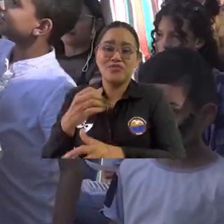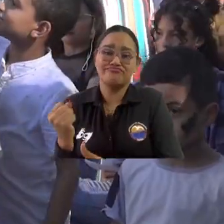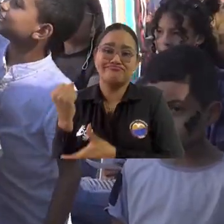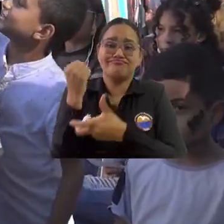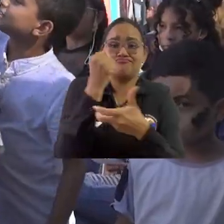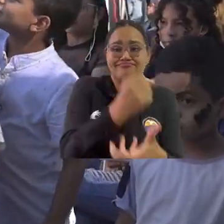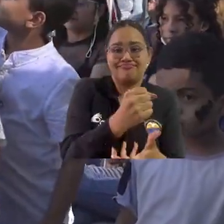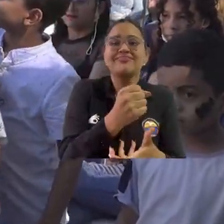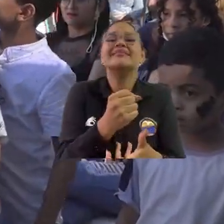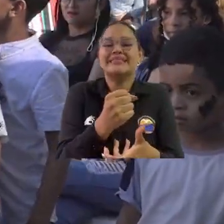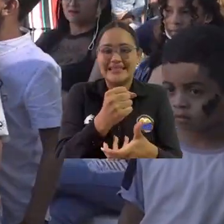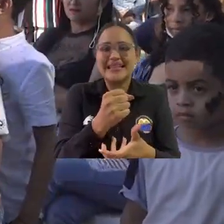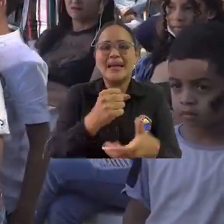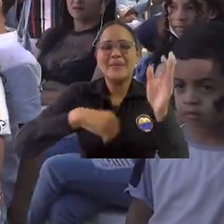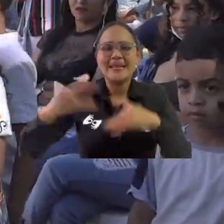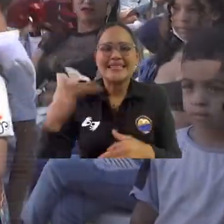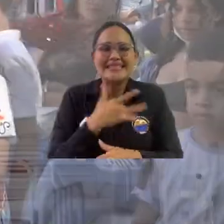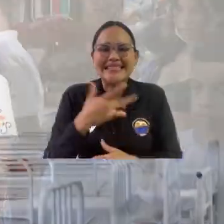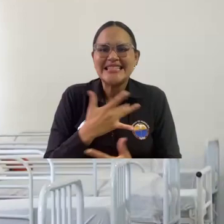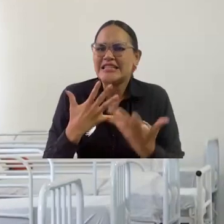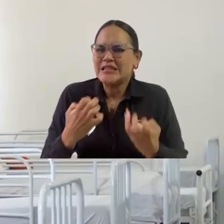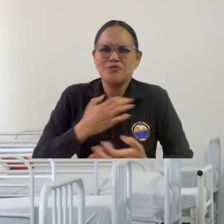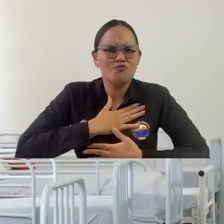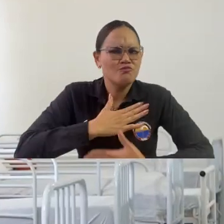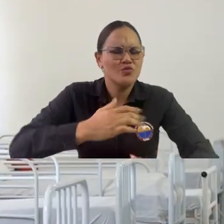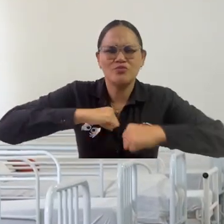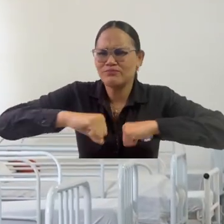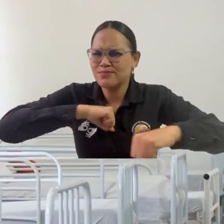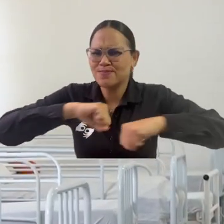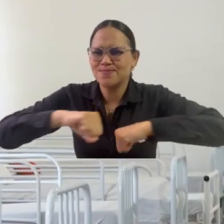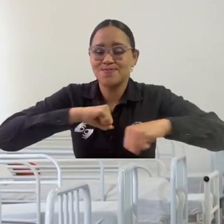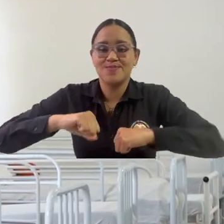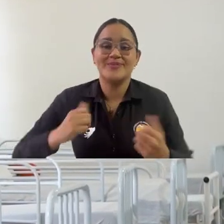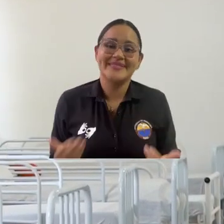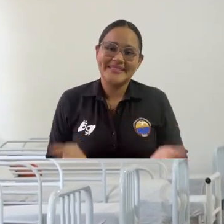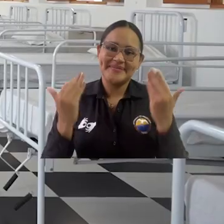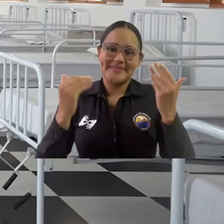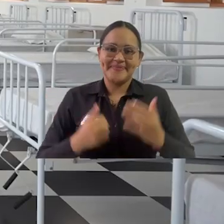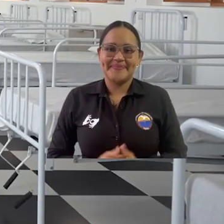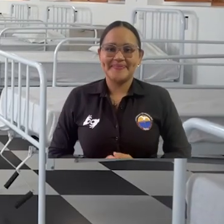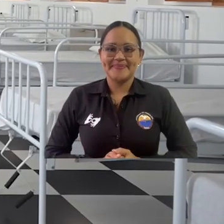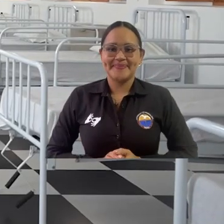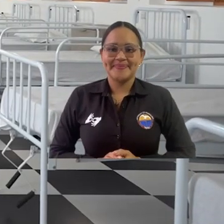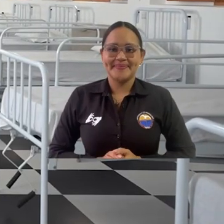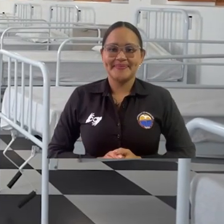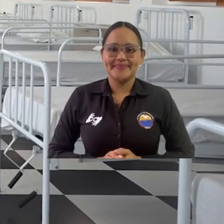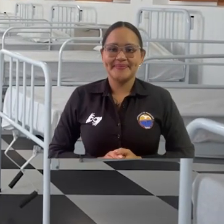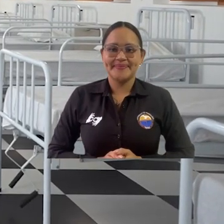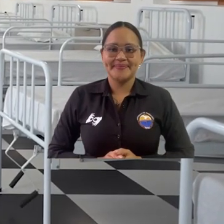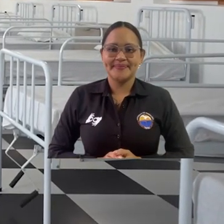las ganas que le pusimos a eso, pero a veces una pequeña parte puede hacer la diferencia.